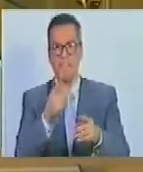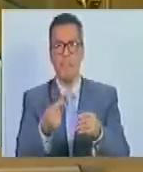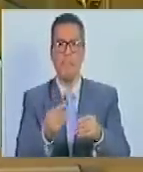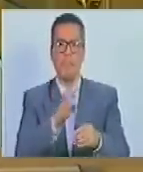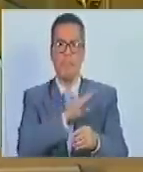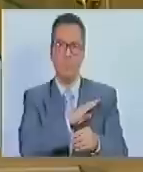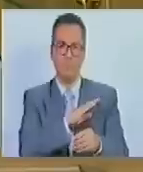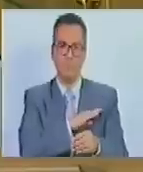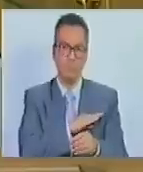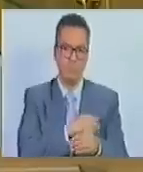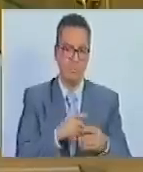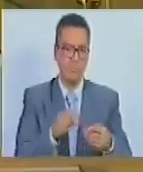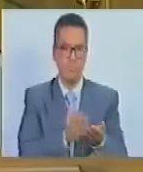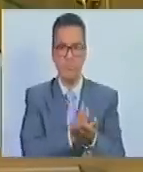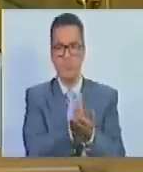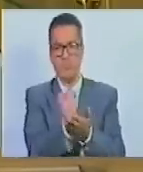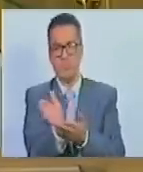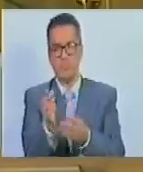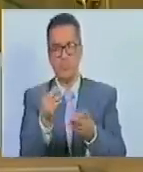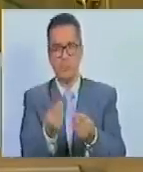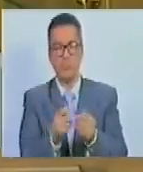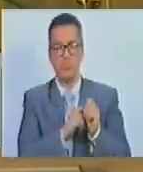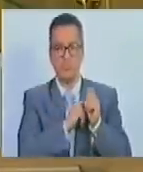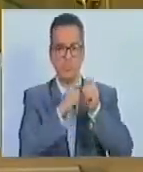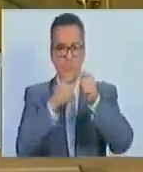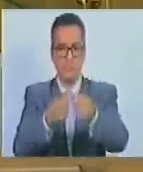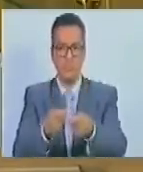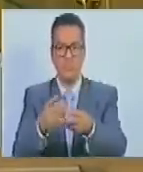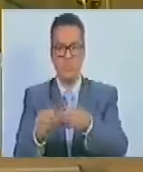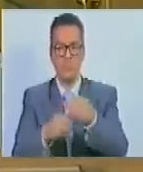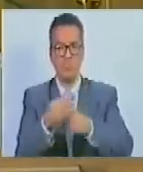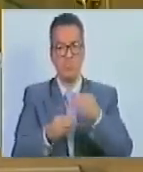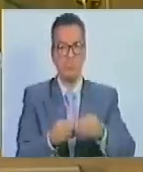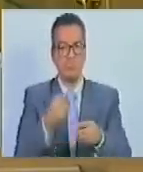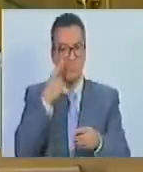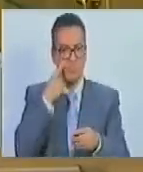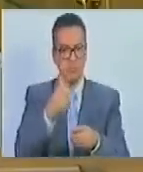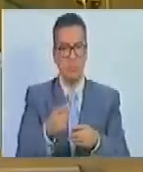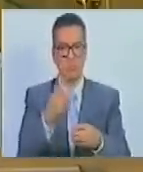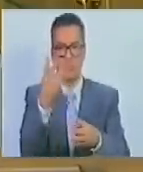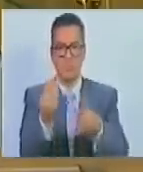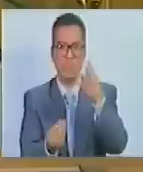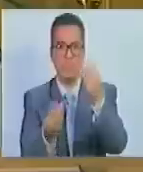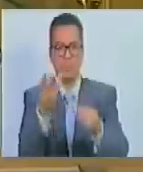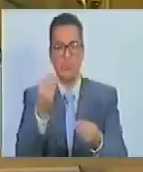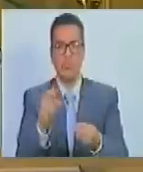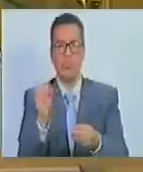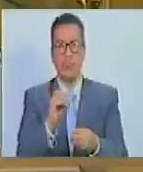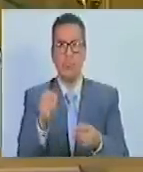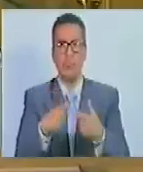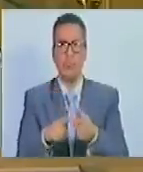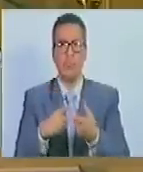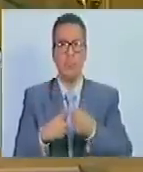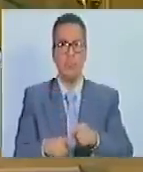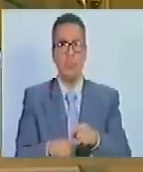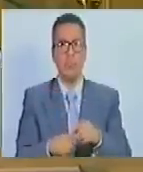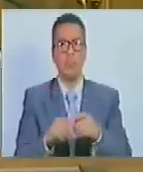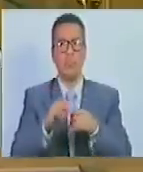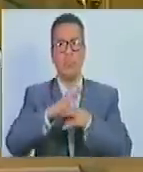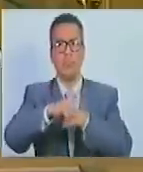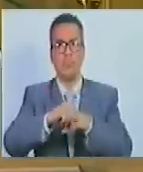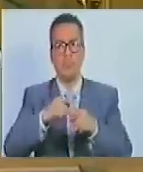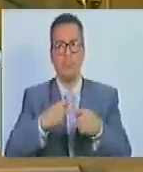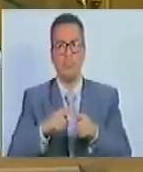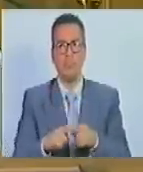apropiación, desviación de los recursos asignados generados o captados por el Consejo Comunal o cualquier otro delito previsto